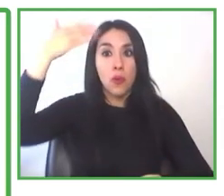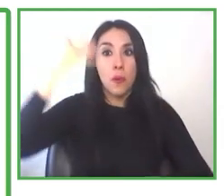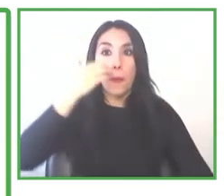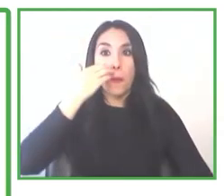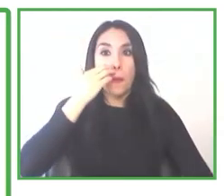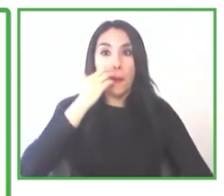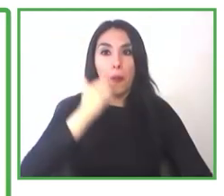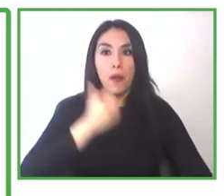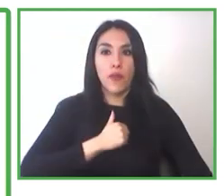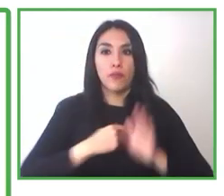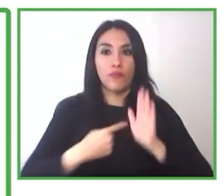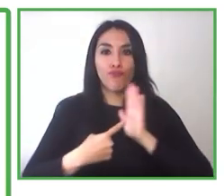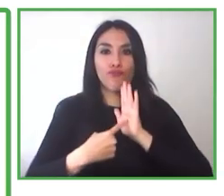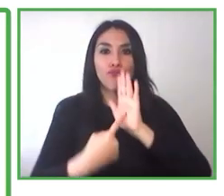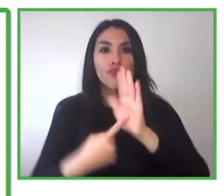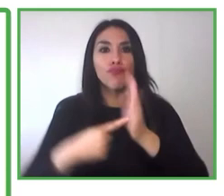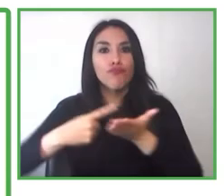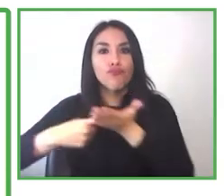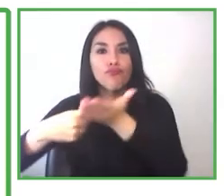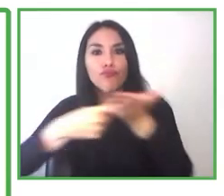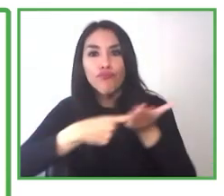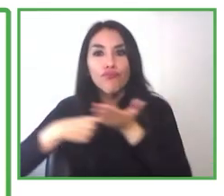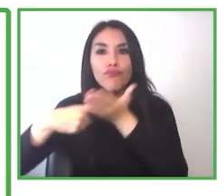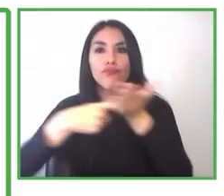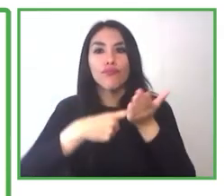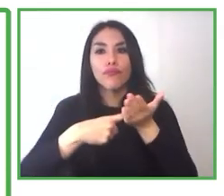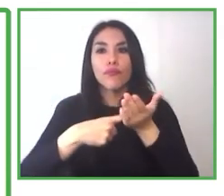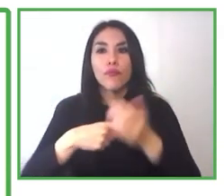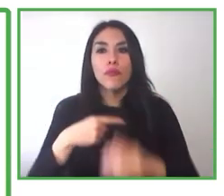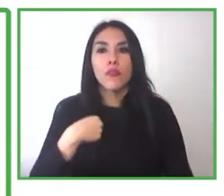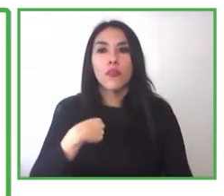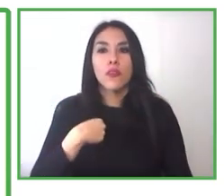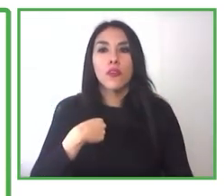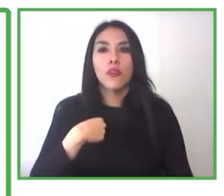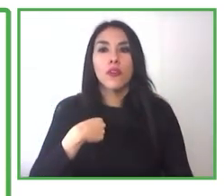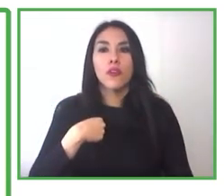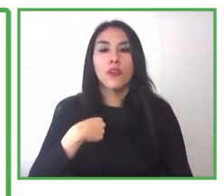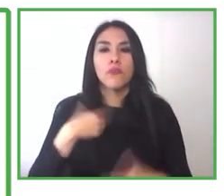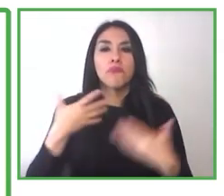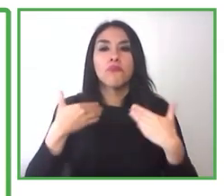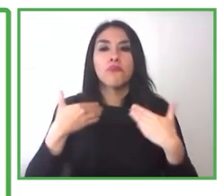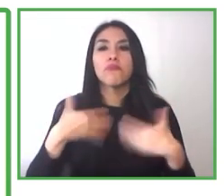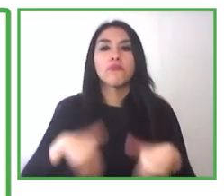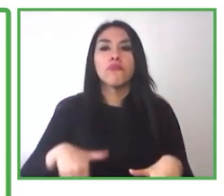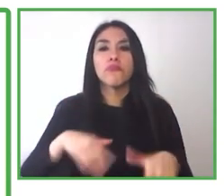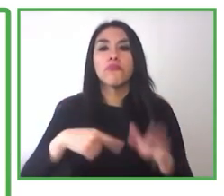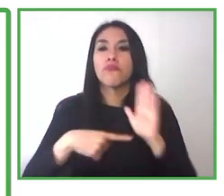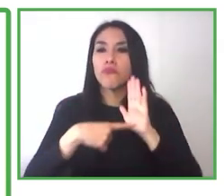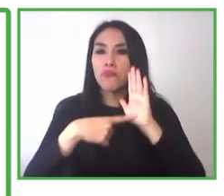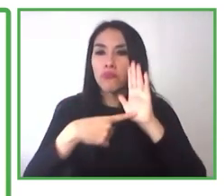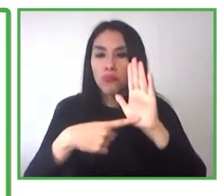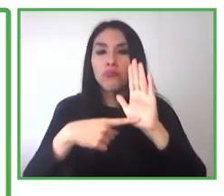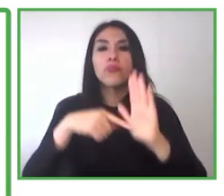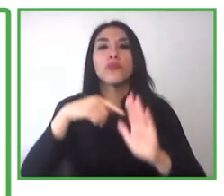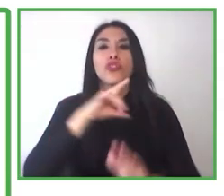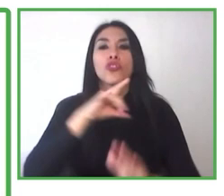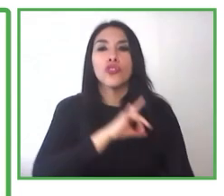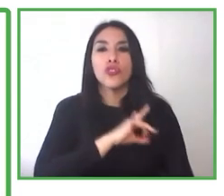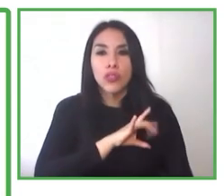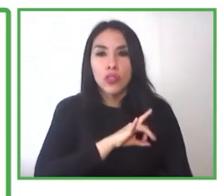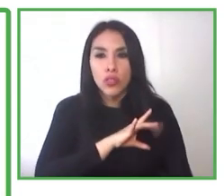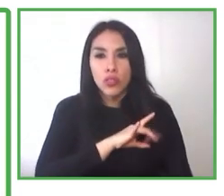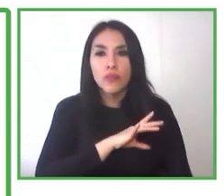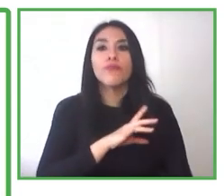cuáles son los programas y cómo es el apoyo que hace Chile Valora a la inclusión laboral. Chile Valora es un servicio público,